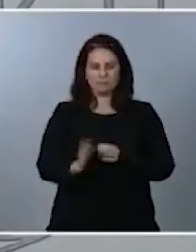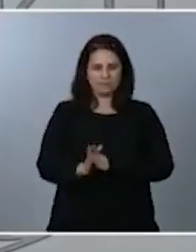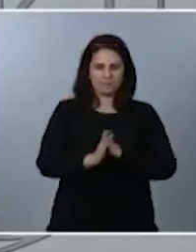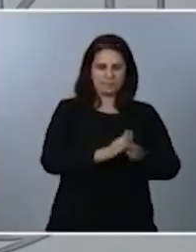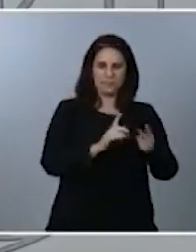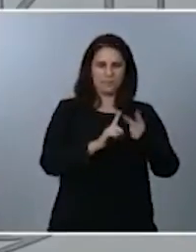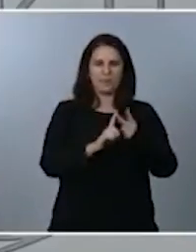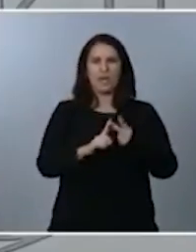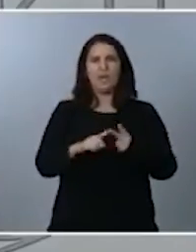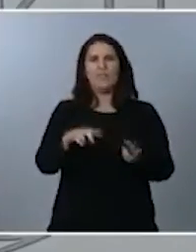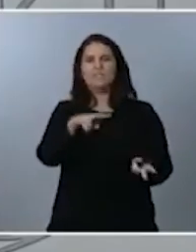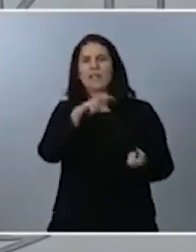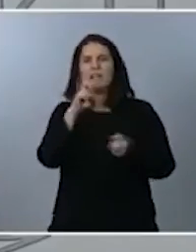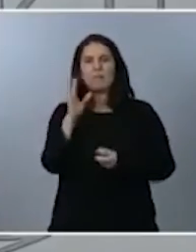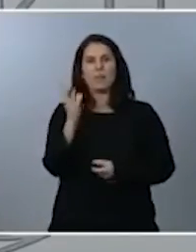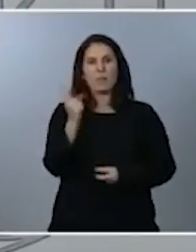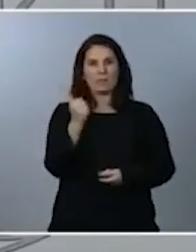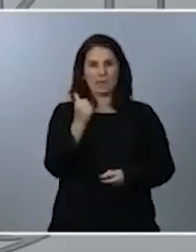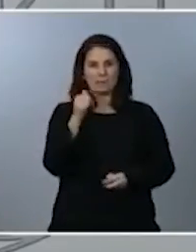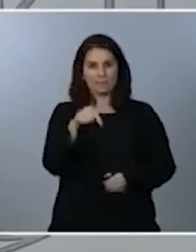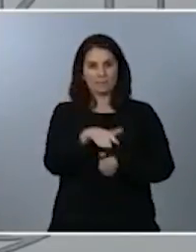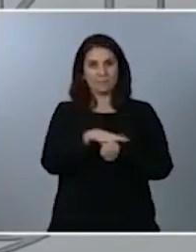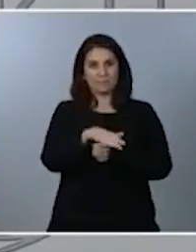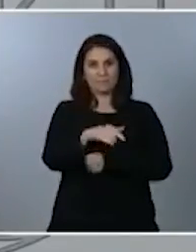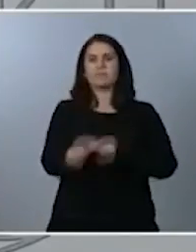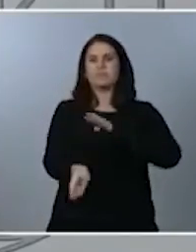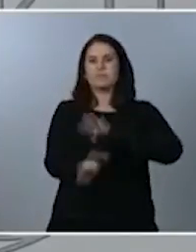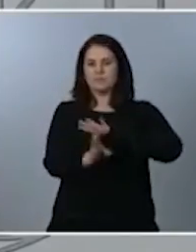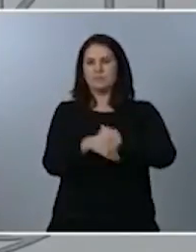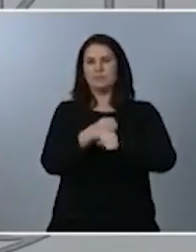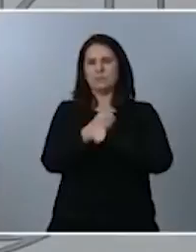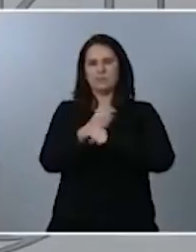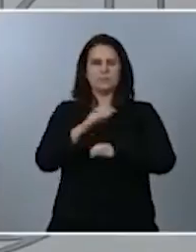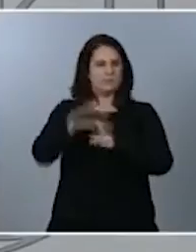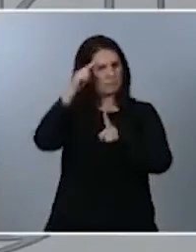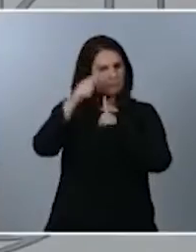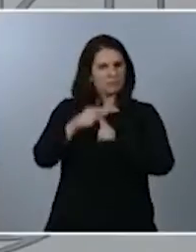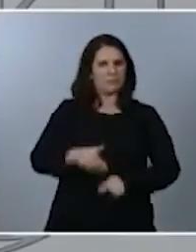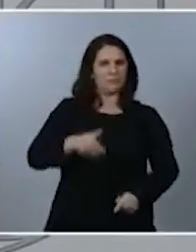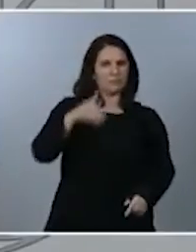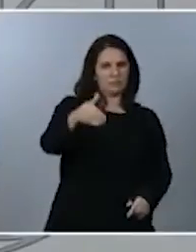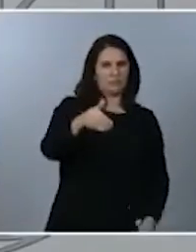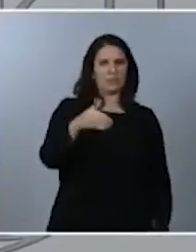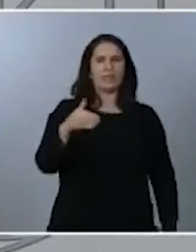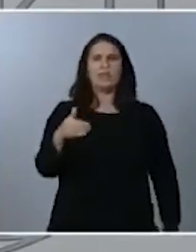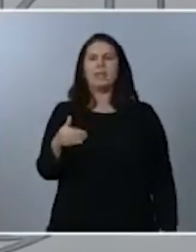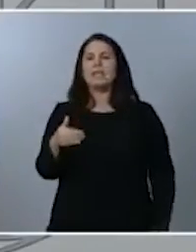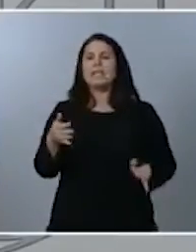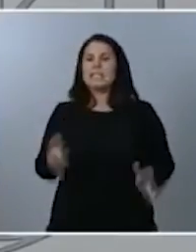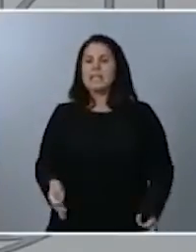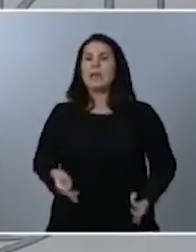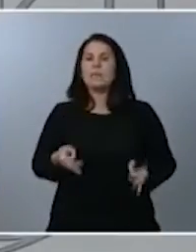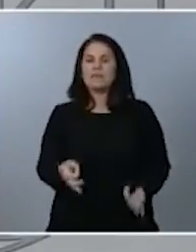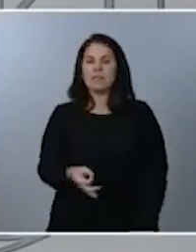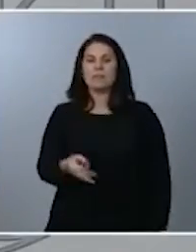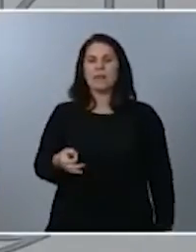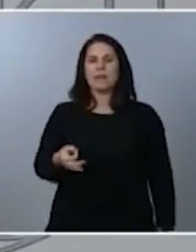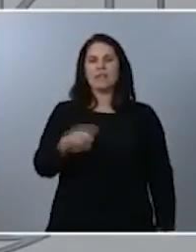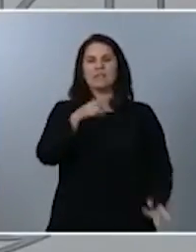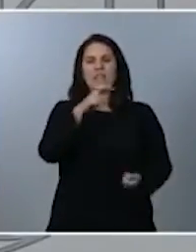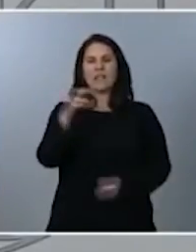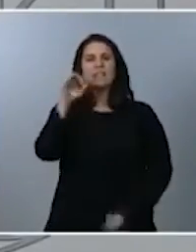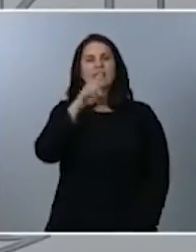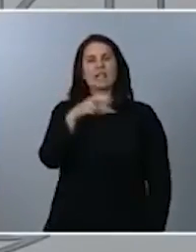las grandes áreas que tenemos que seguir trabajando para el futuro. Tenemos, siempre lo digo, una fiscalidad del siglo XX para un país del siglo XXI.